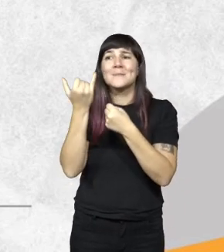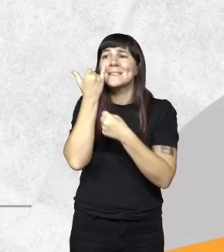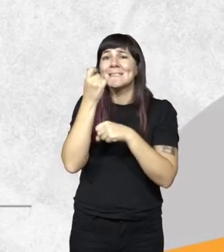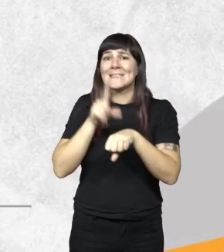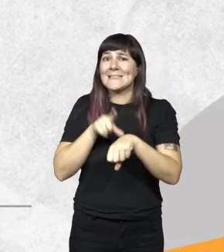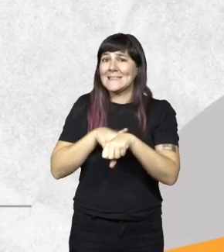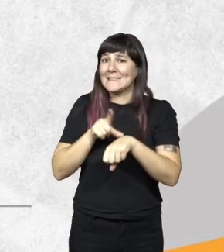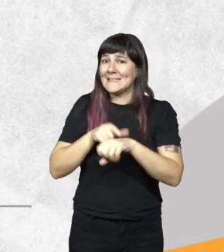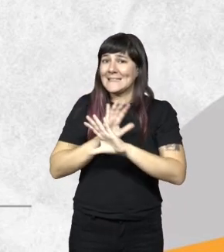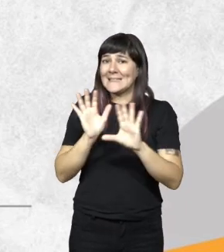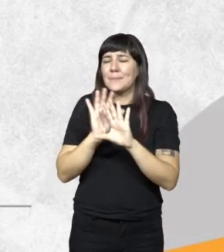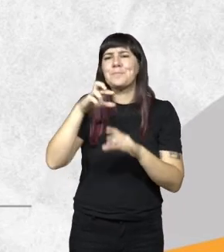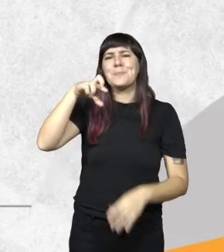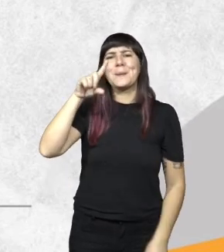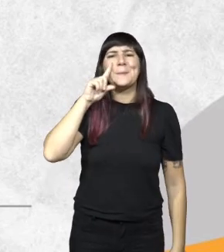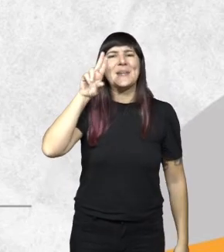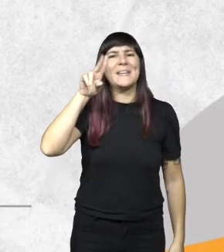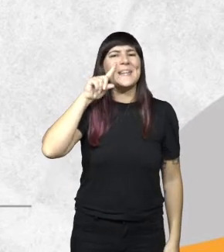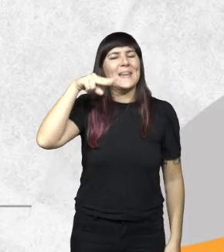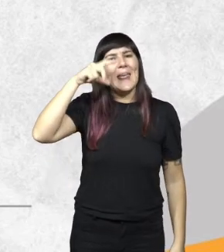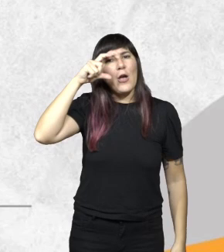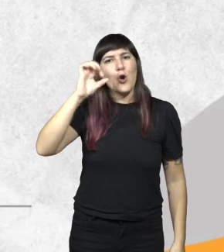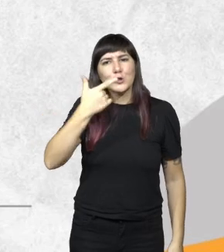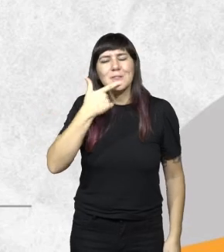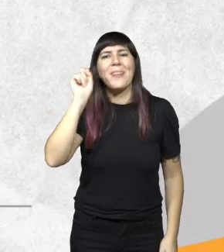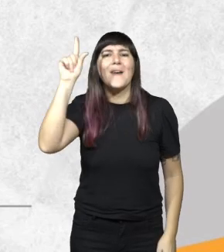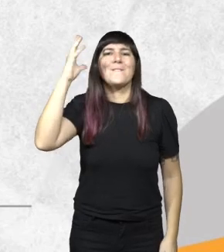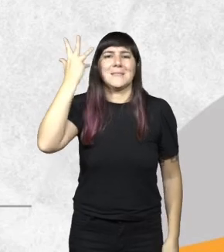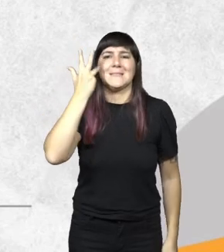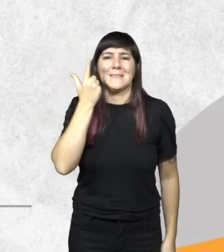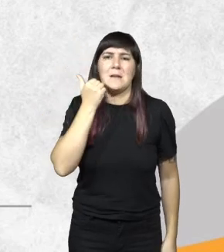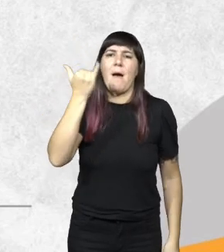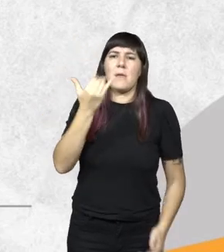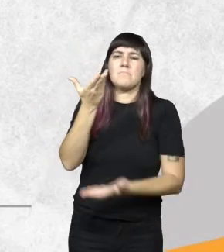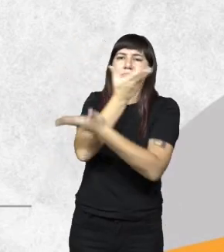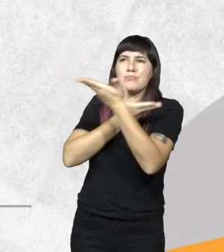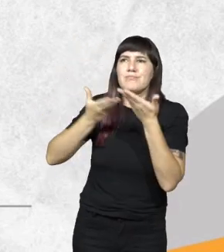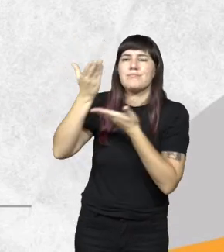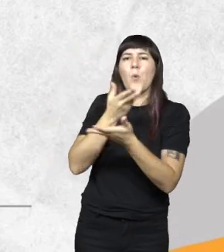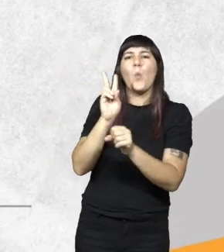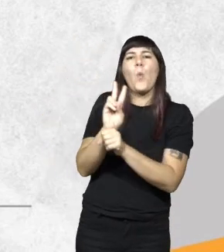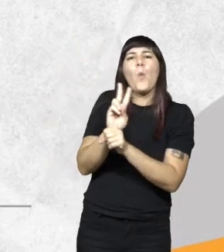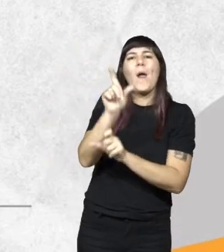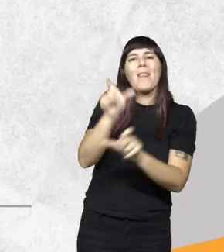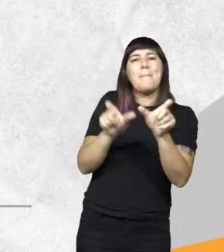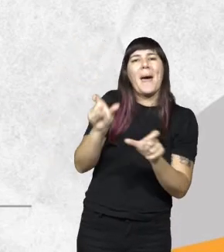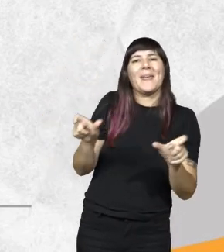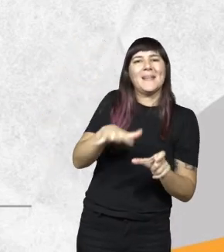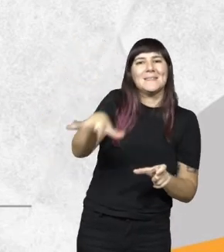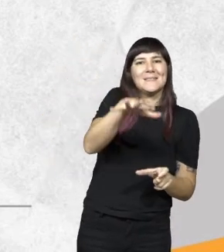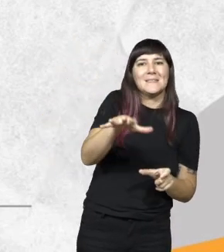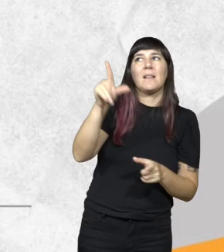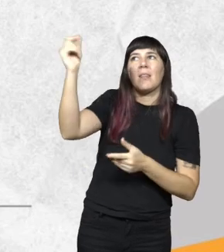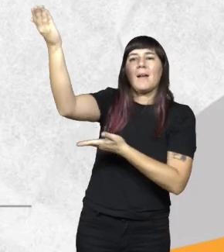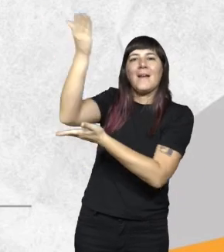con los Pirineos con el Consejo General de Pirineos de Francia donde hicimos intercambio de nuestros guardaparques y los guardaparques de los Pirineos